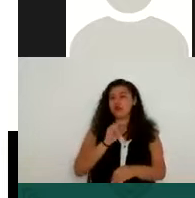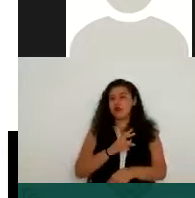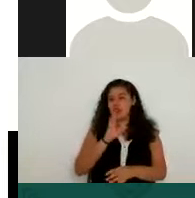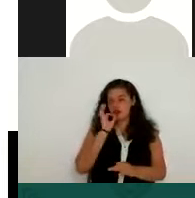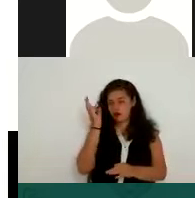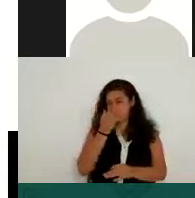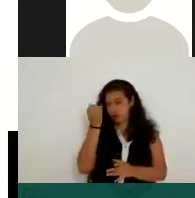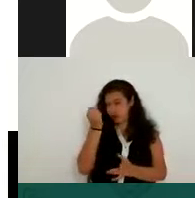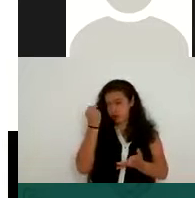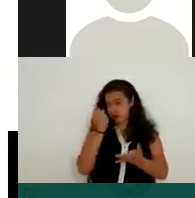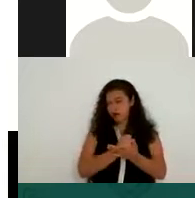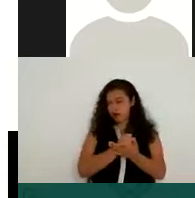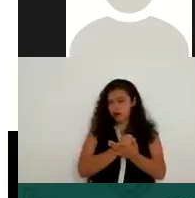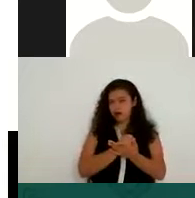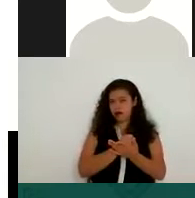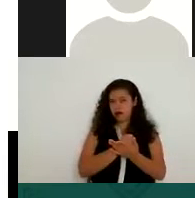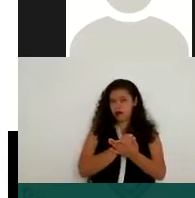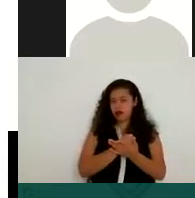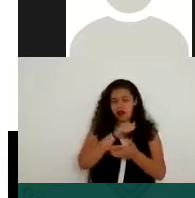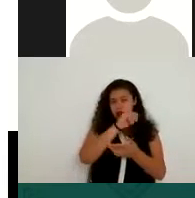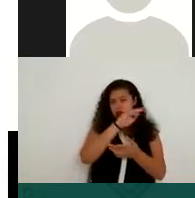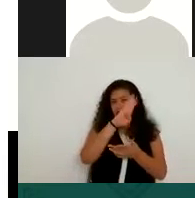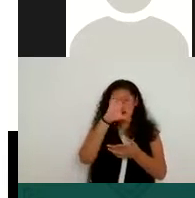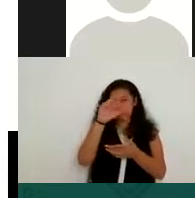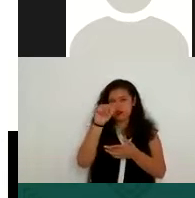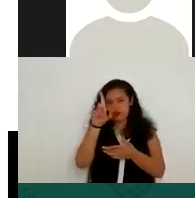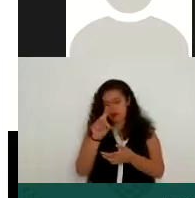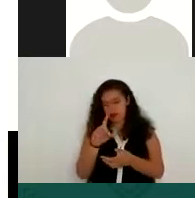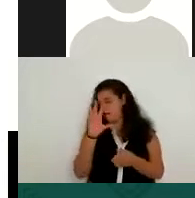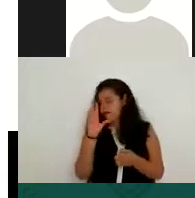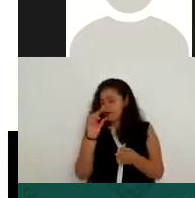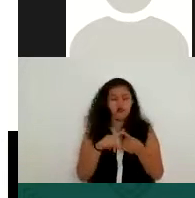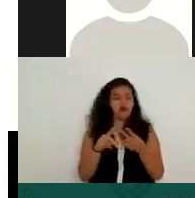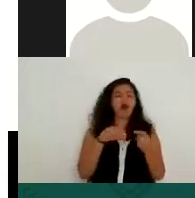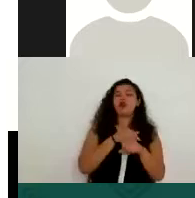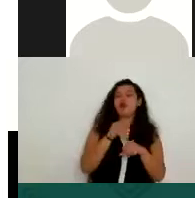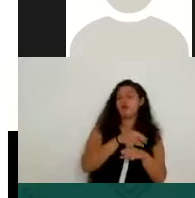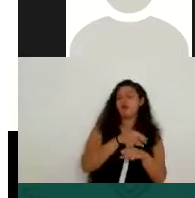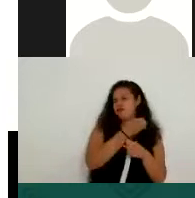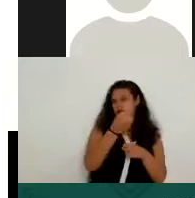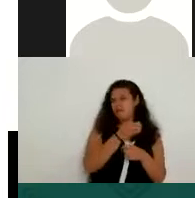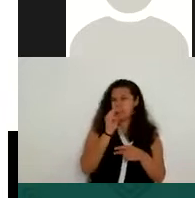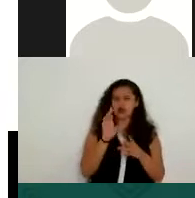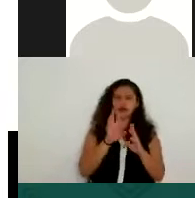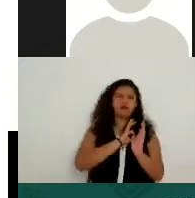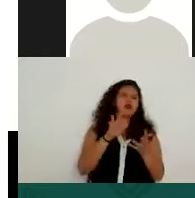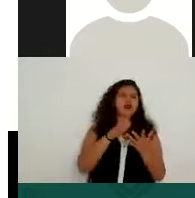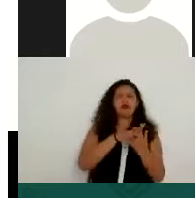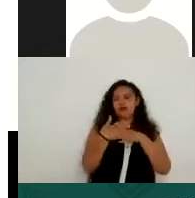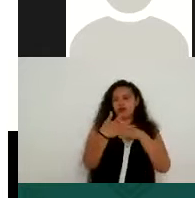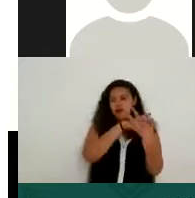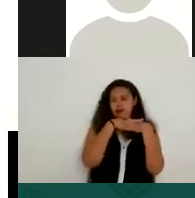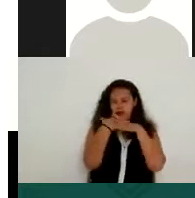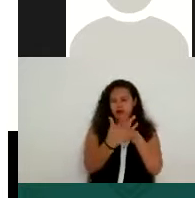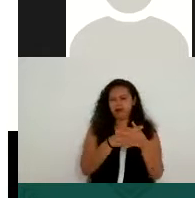de manera alfabética ¿no? no necesariamente de manera numérica pueden ser la combinación de varios ¿no? pueden ser